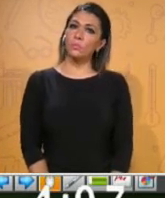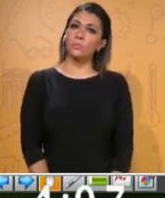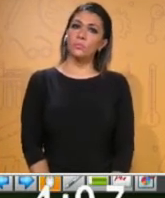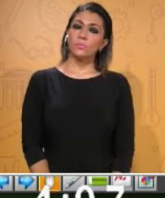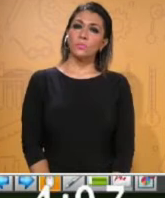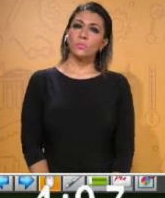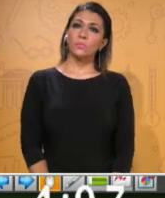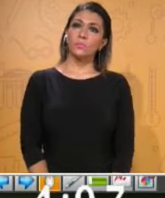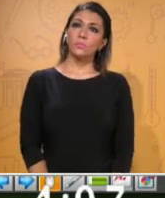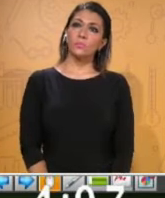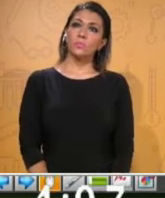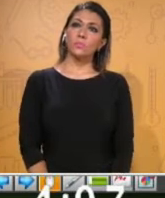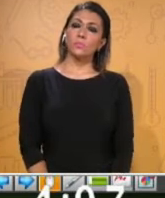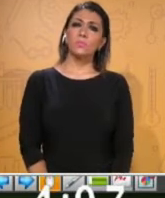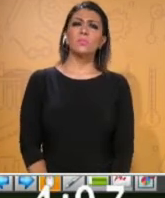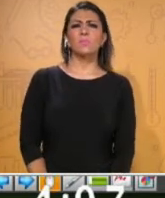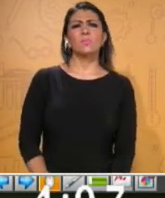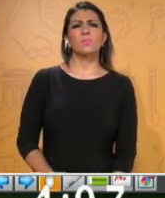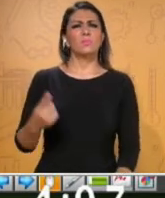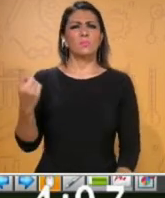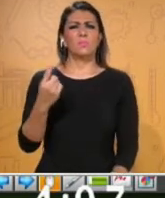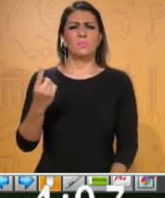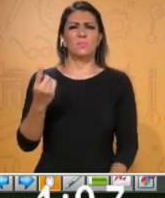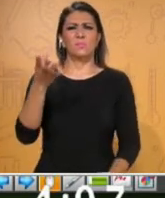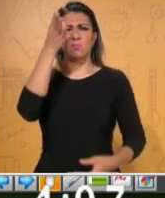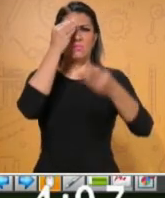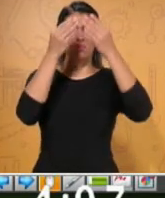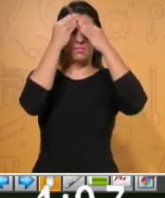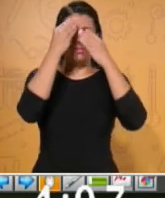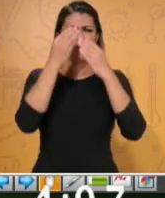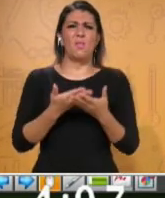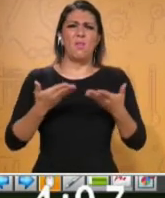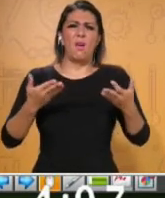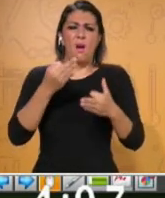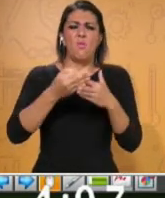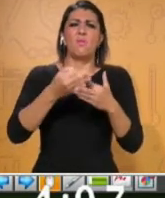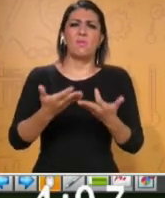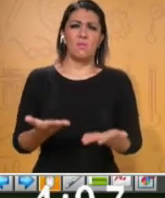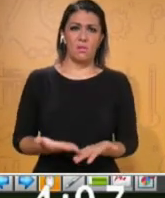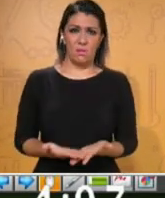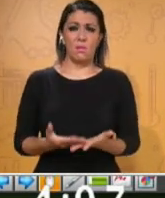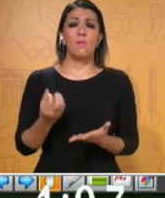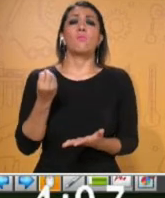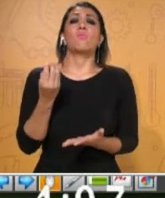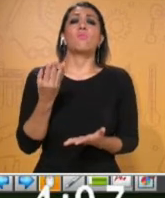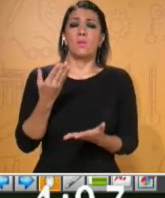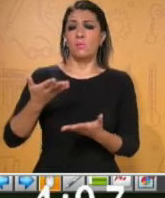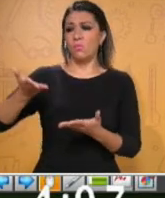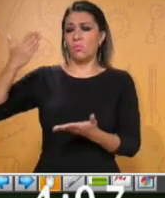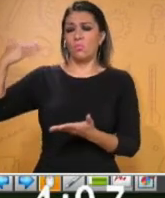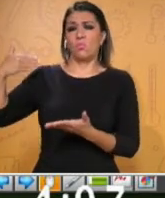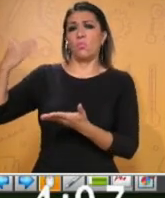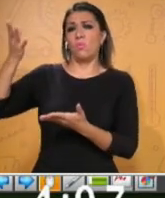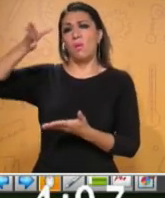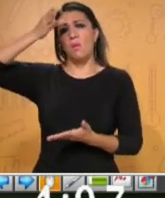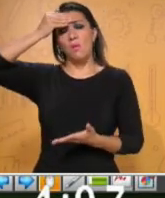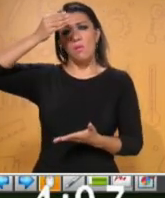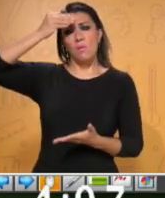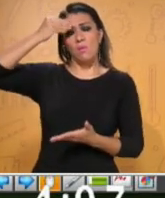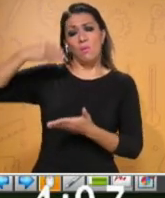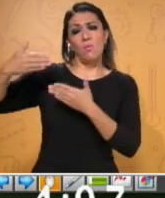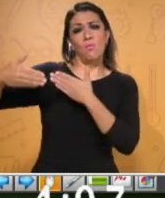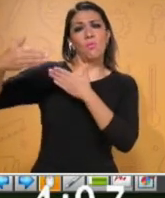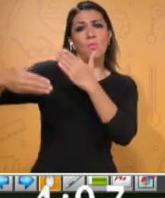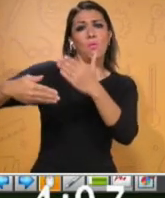we learned so far? ¿Qué hemos aprendido hasta ahorita, hasta este momento? Lo que llevamos con las clases previas relacionadas en este tema.